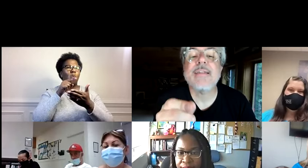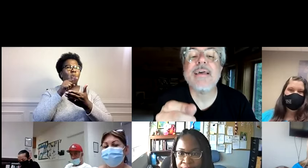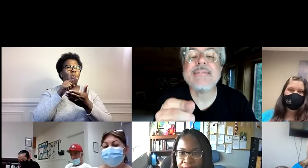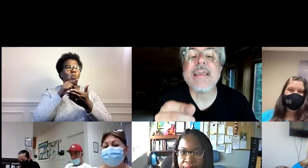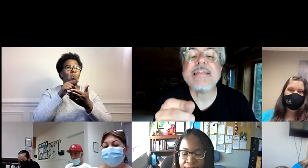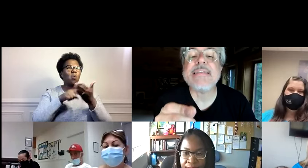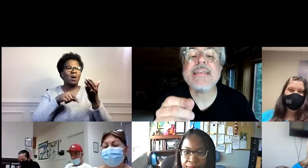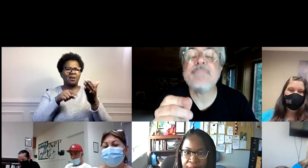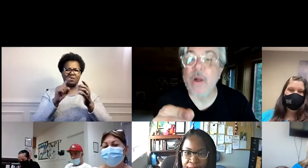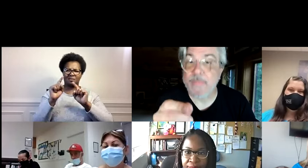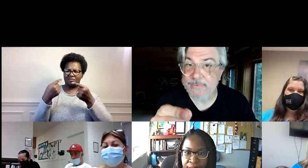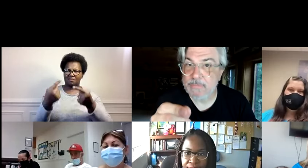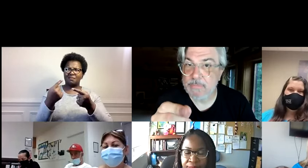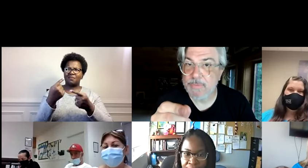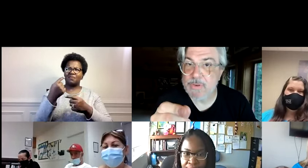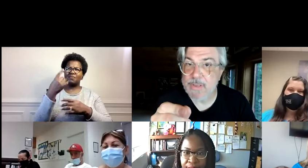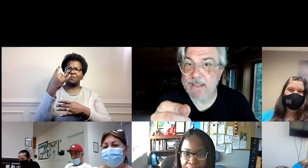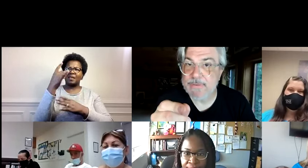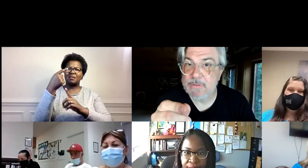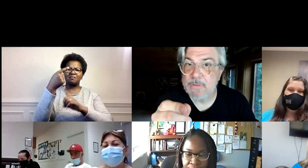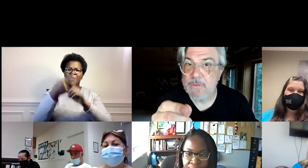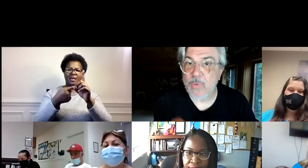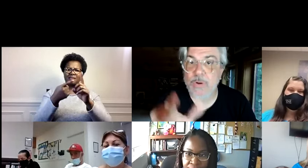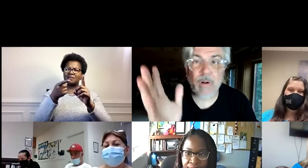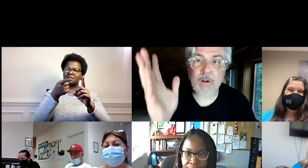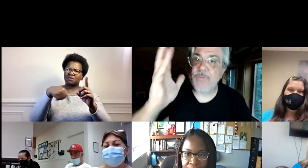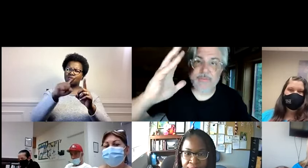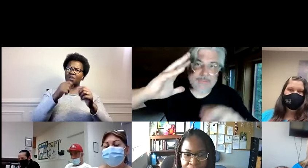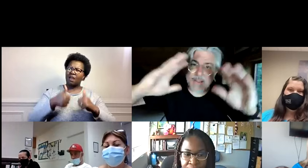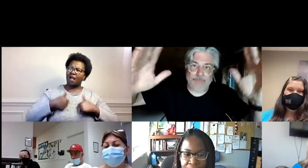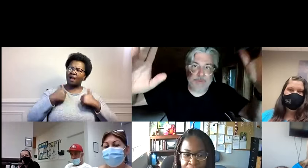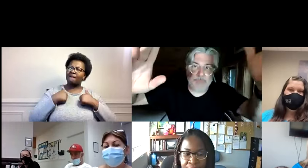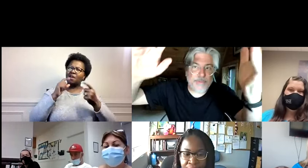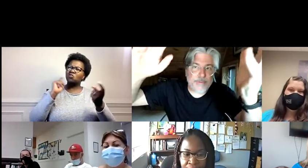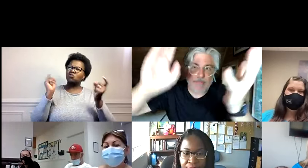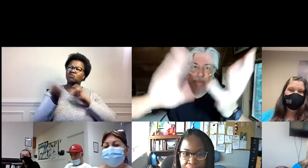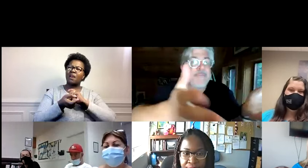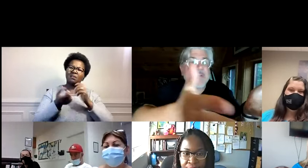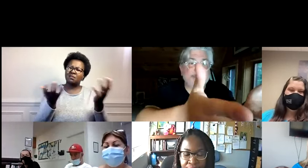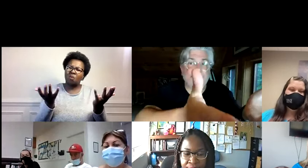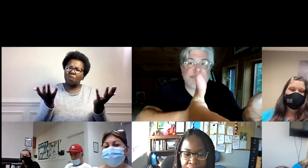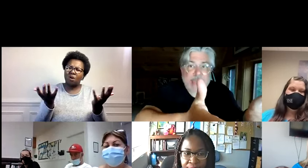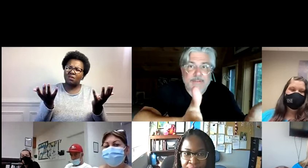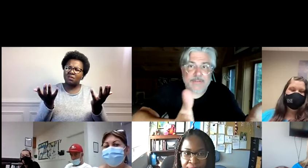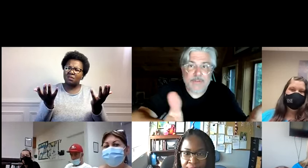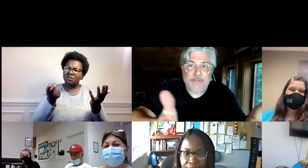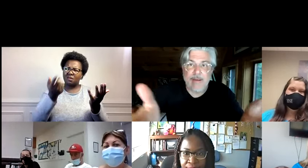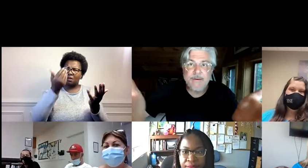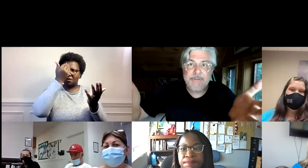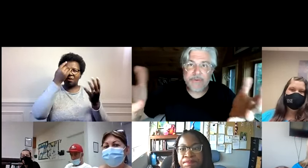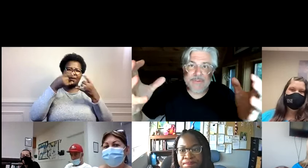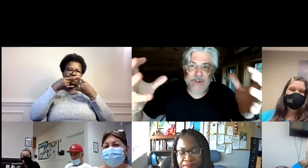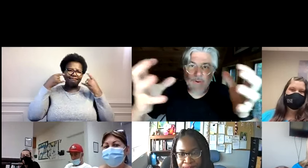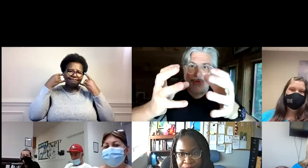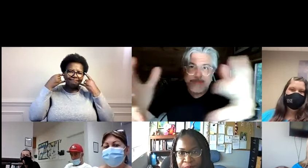Y la pregunta, ¿qué es lo que ha pasado en los últimos 18 meses para ustedes con todo lo que está